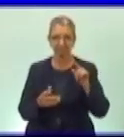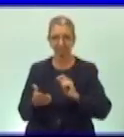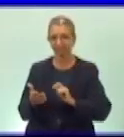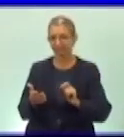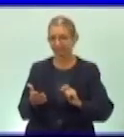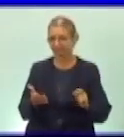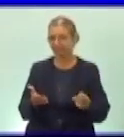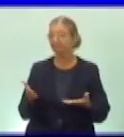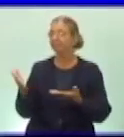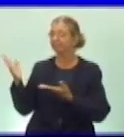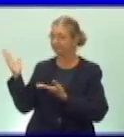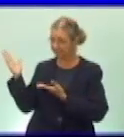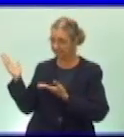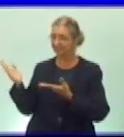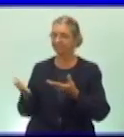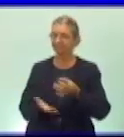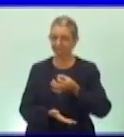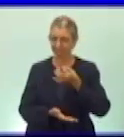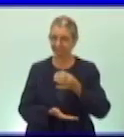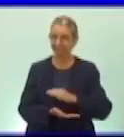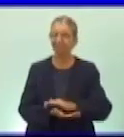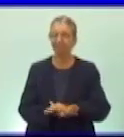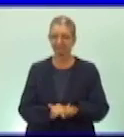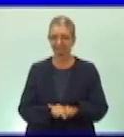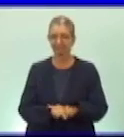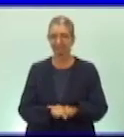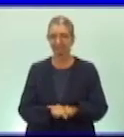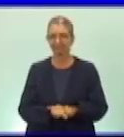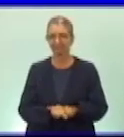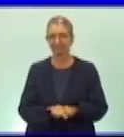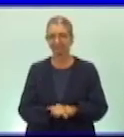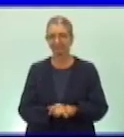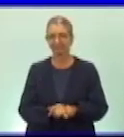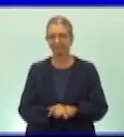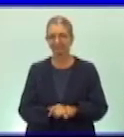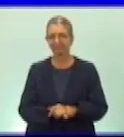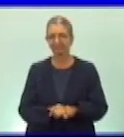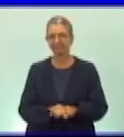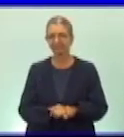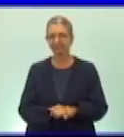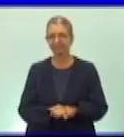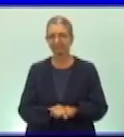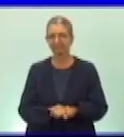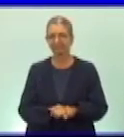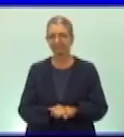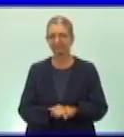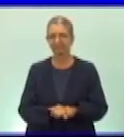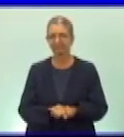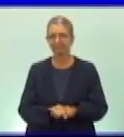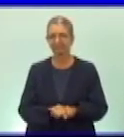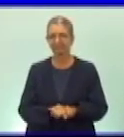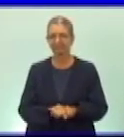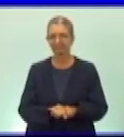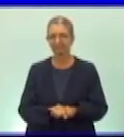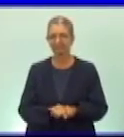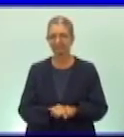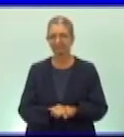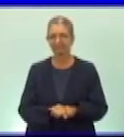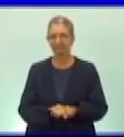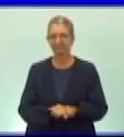anótala con rapidez explica por qué los cubanos hoy podemos disfrutar de la independencia y de los logros